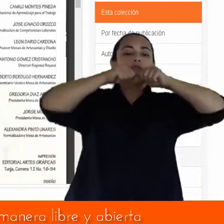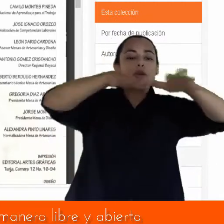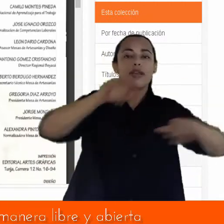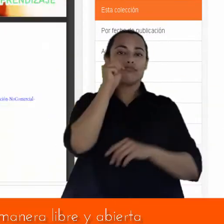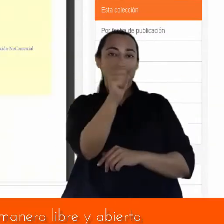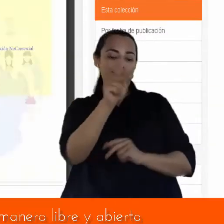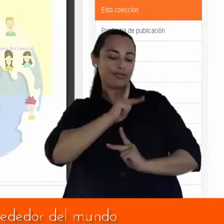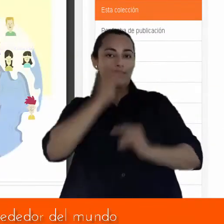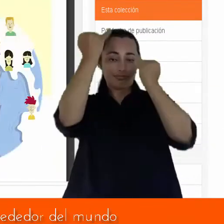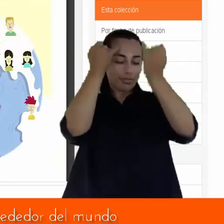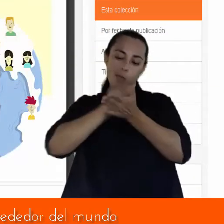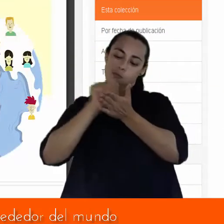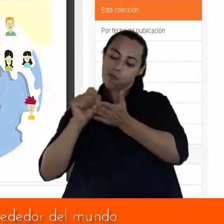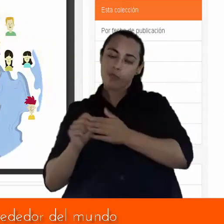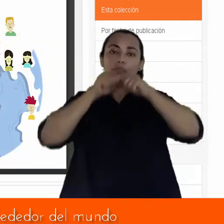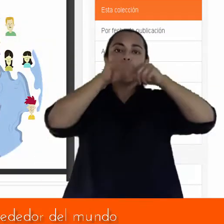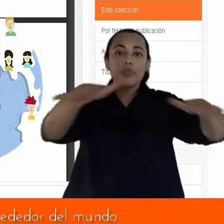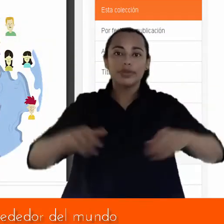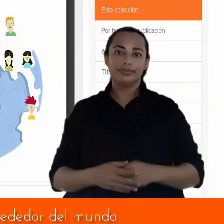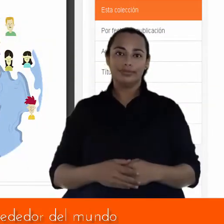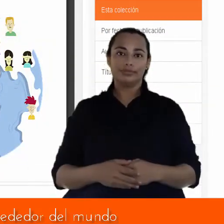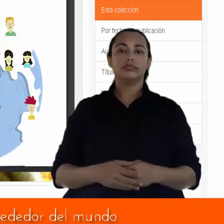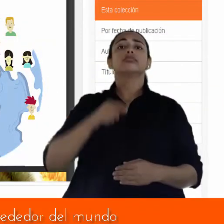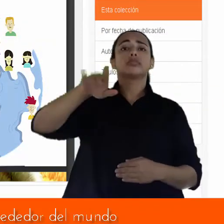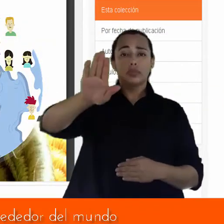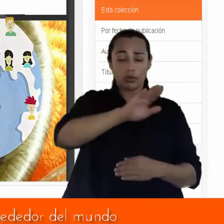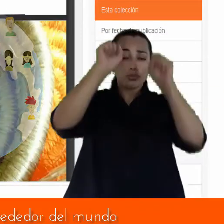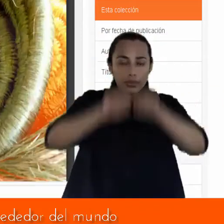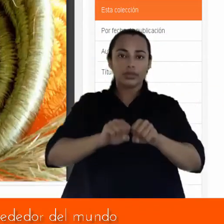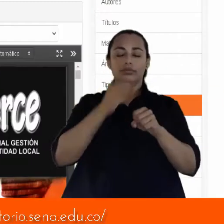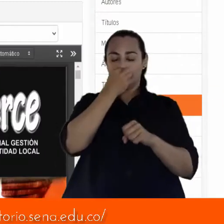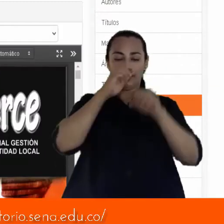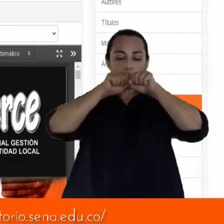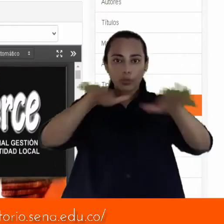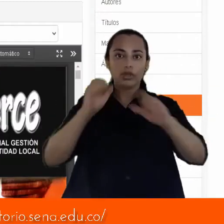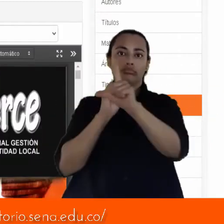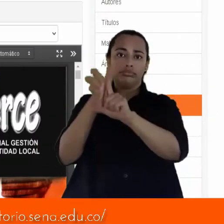manera libre y abierta por cualquier persona alrededor del mundo.